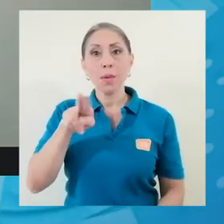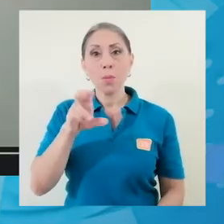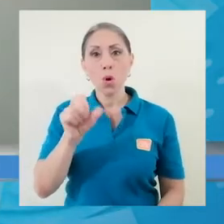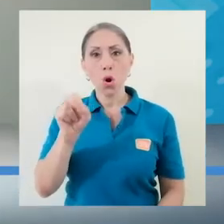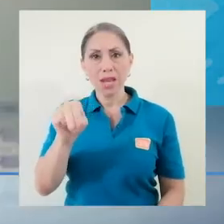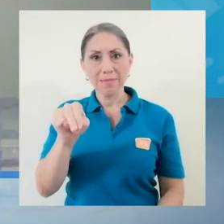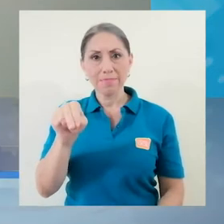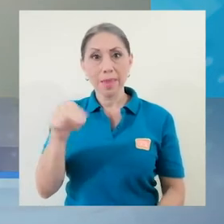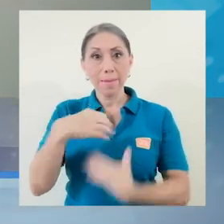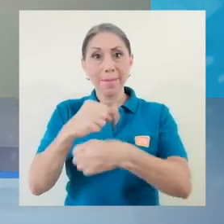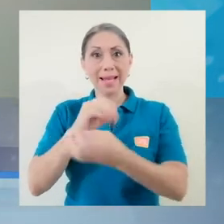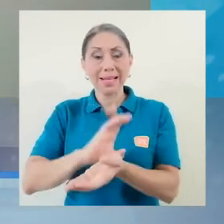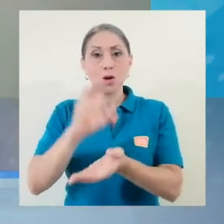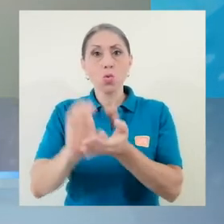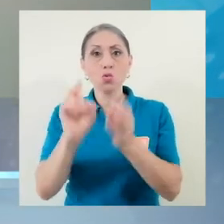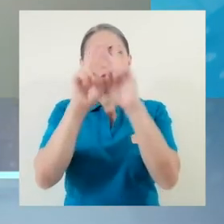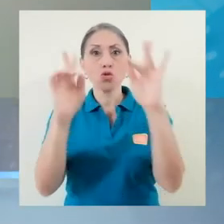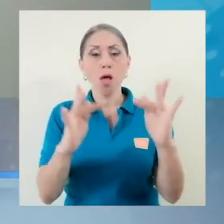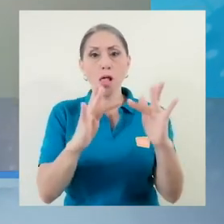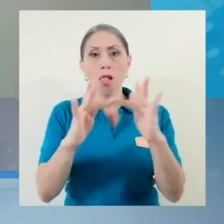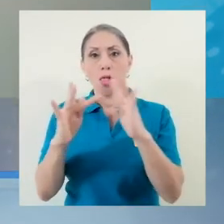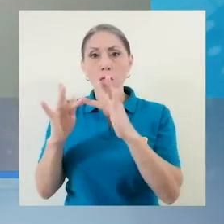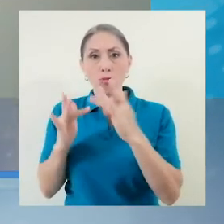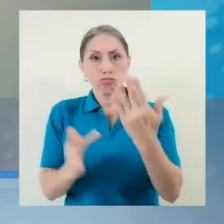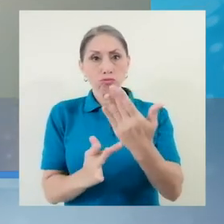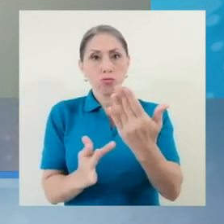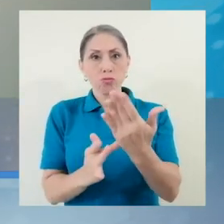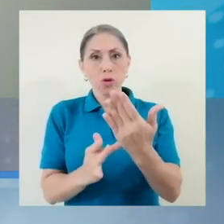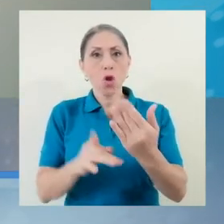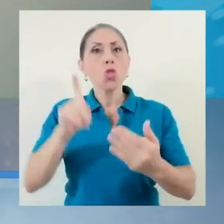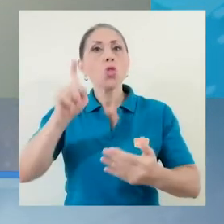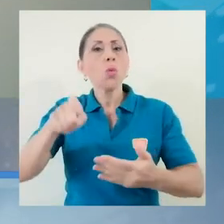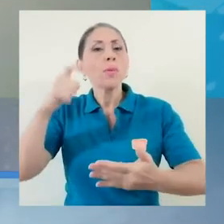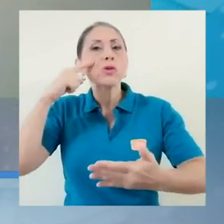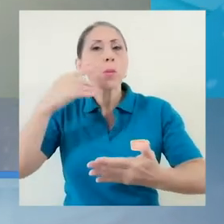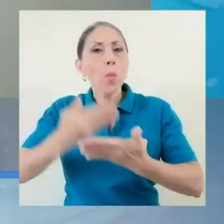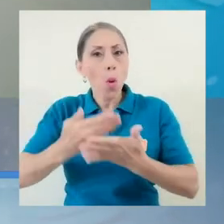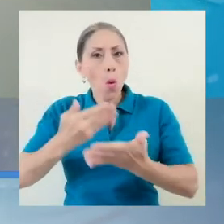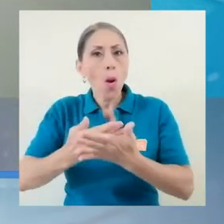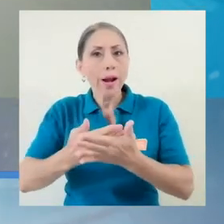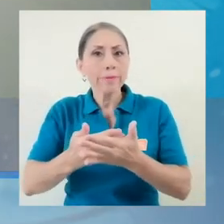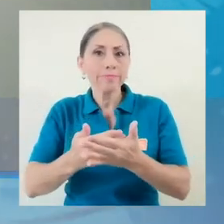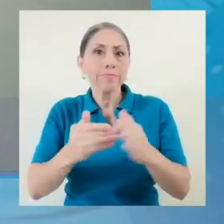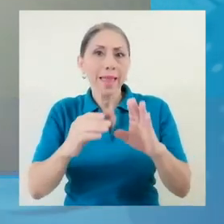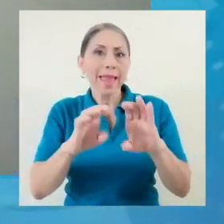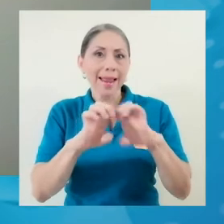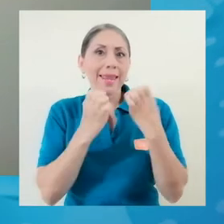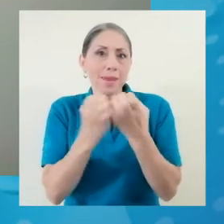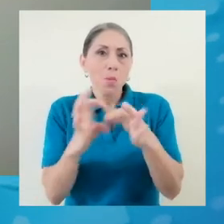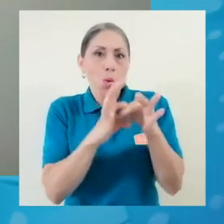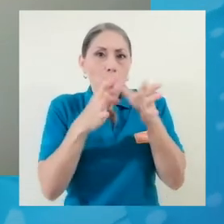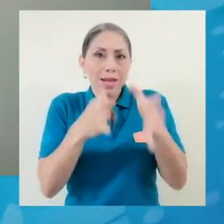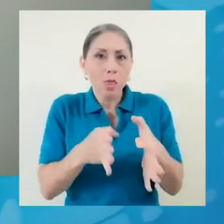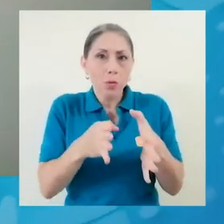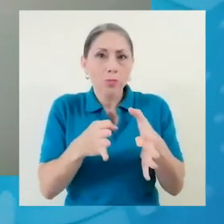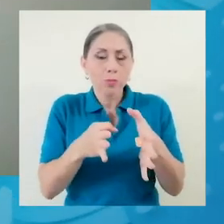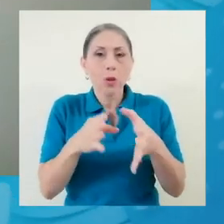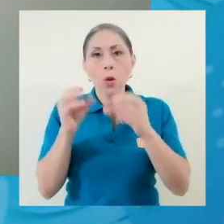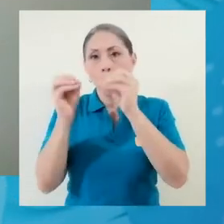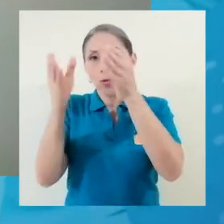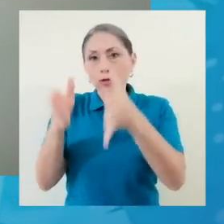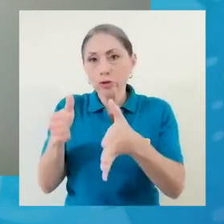-In, para virtualizar los cursos tuvimos que probar el equipo coordinador con el apoyo de profesores y de hecho de algunos